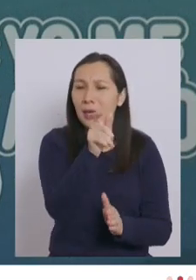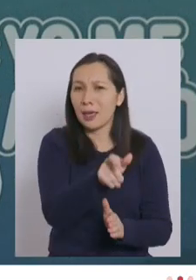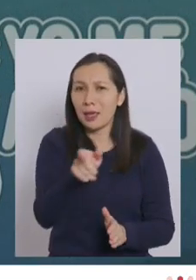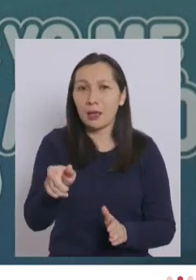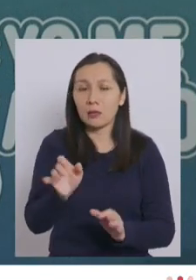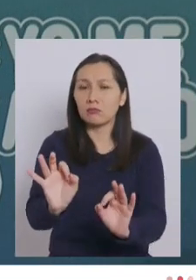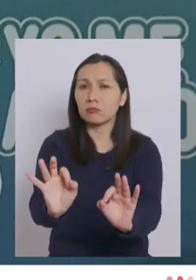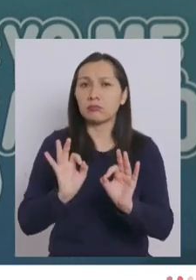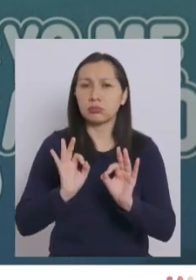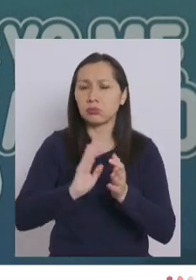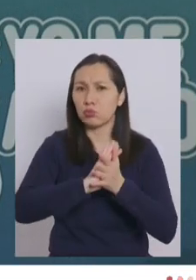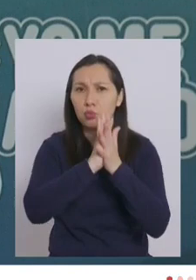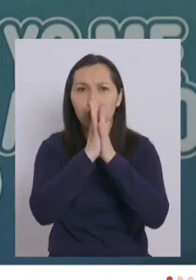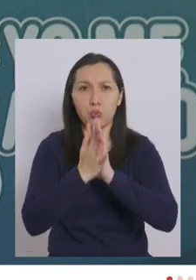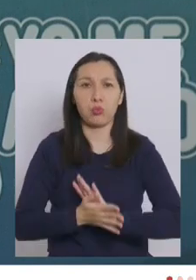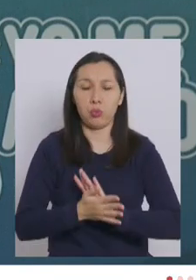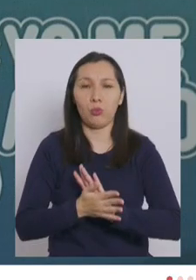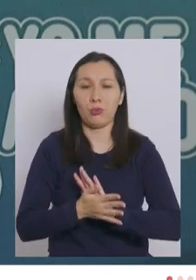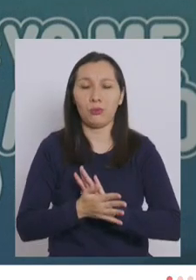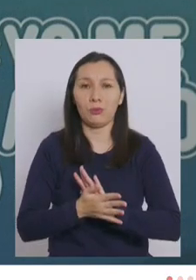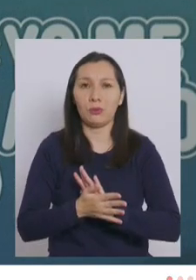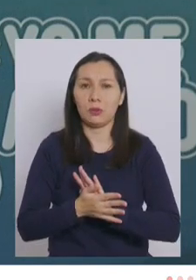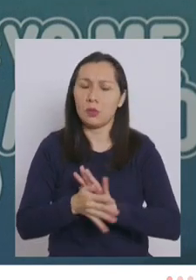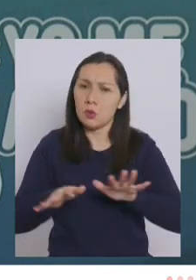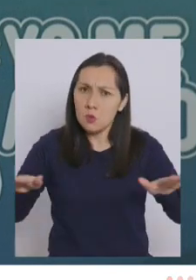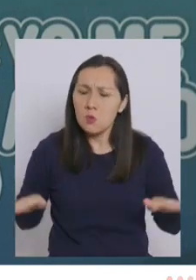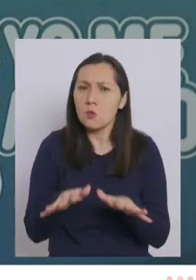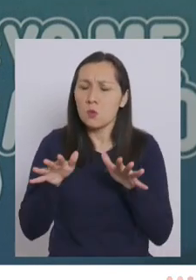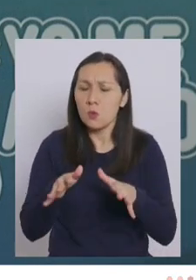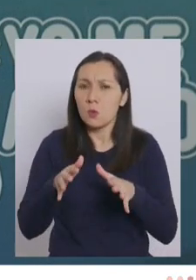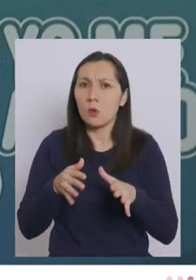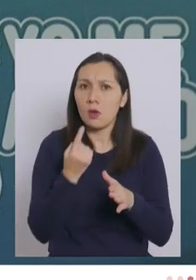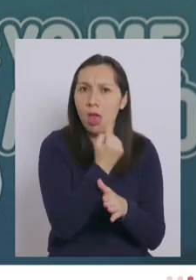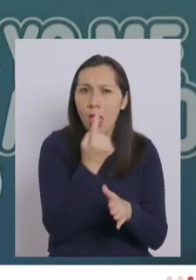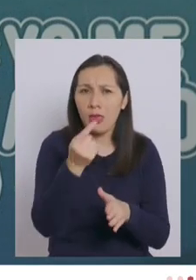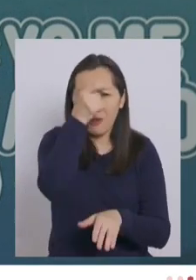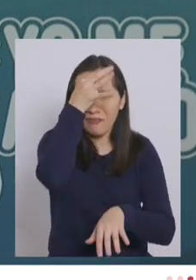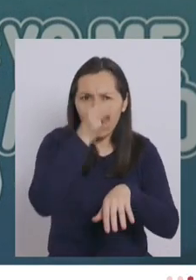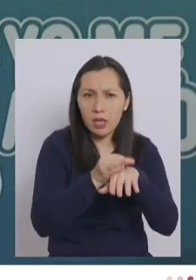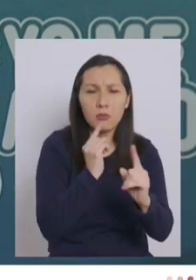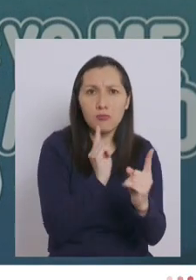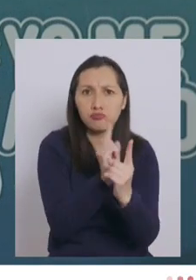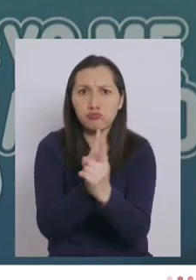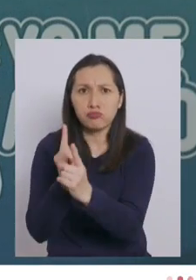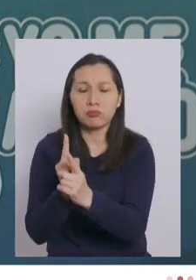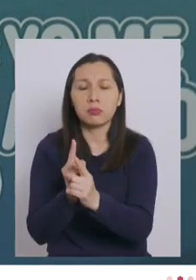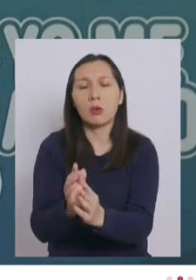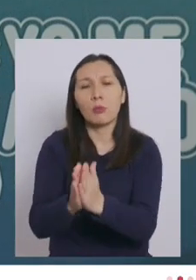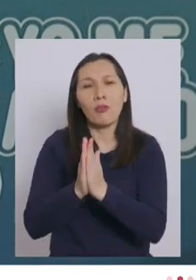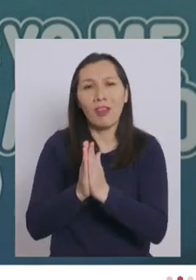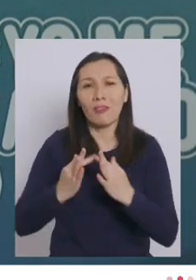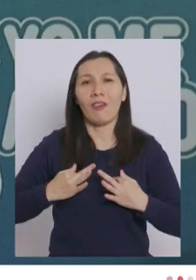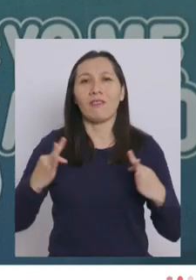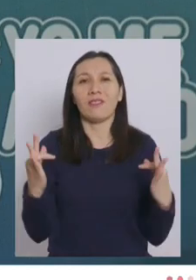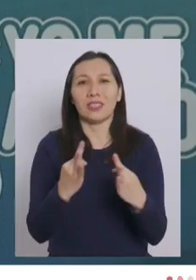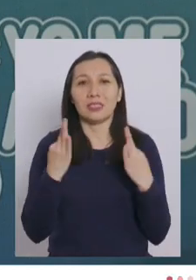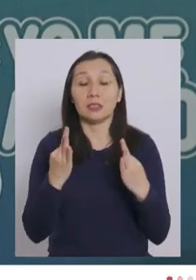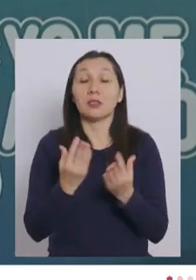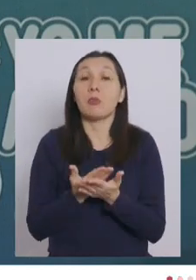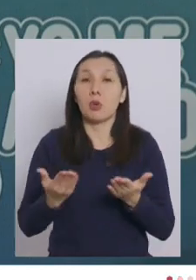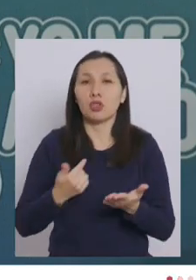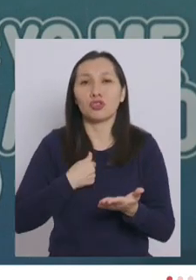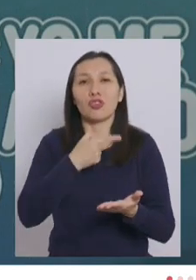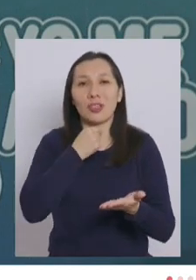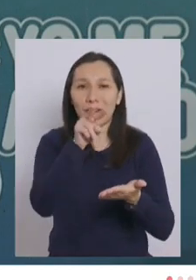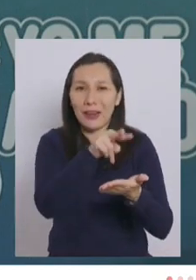Fueron excelentes en todo. Se la juegan por cada paciente. Por favor, felicitarlos. Y por eso